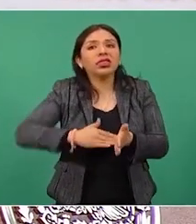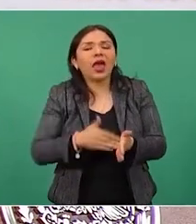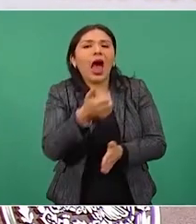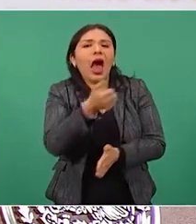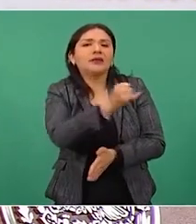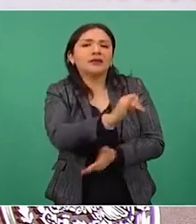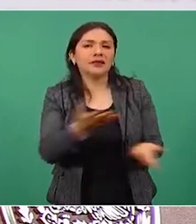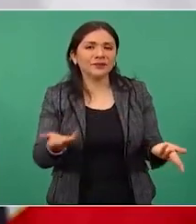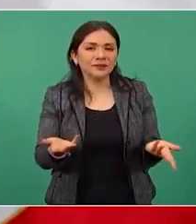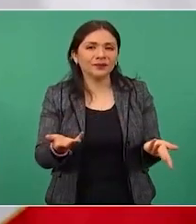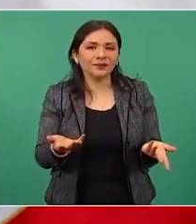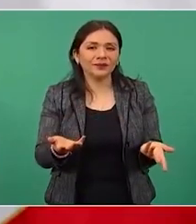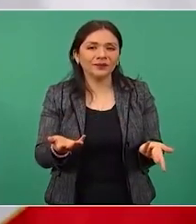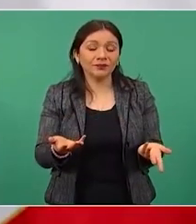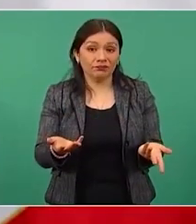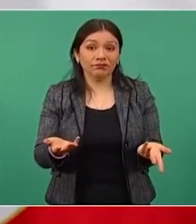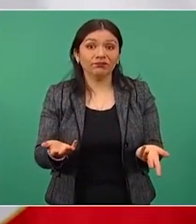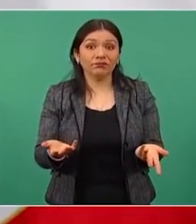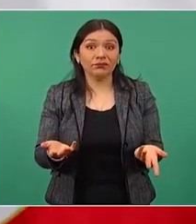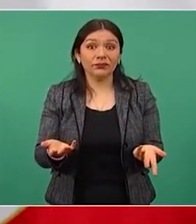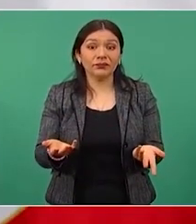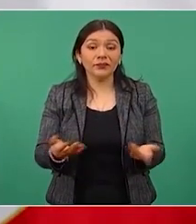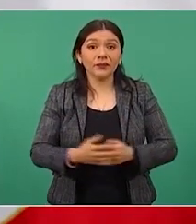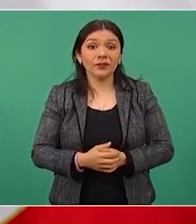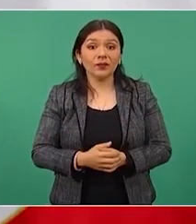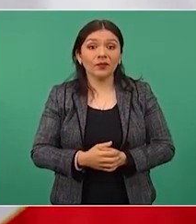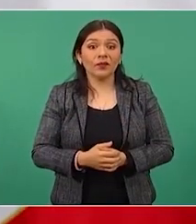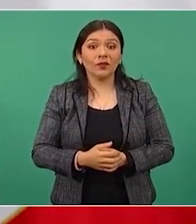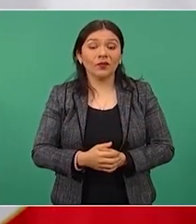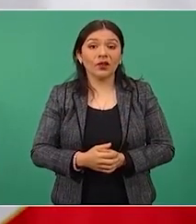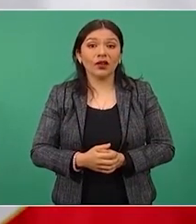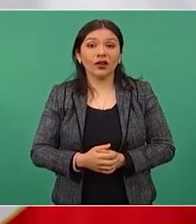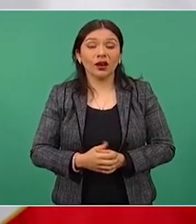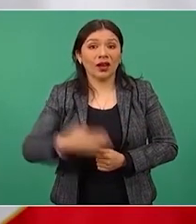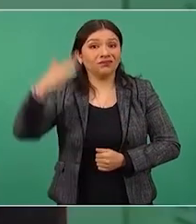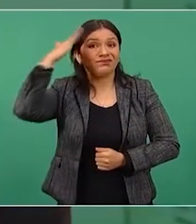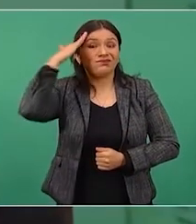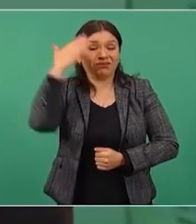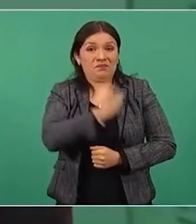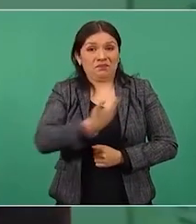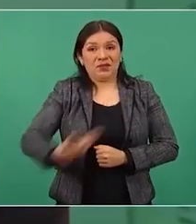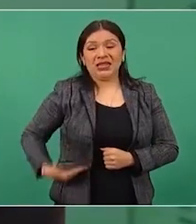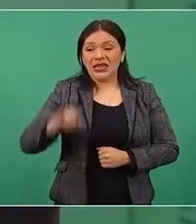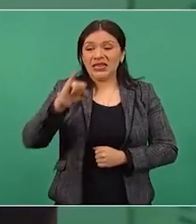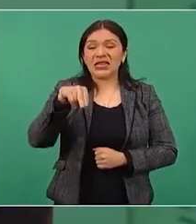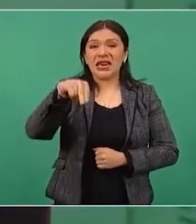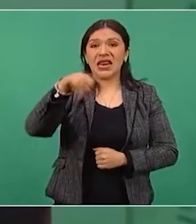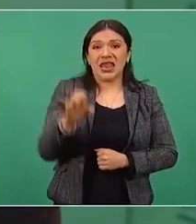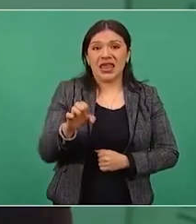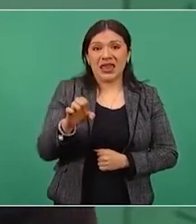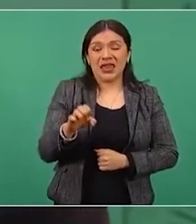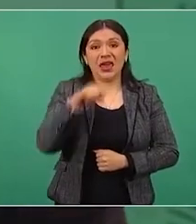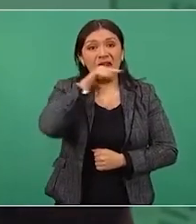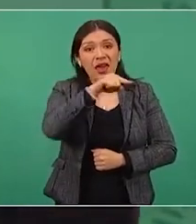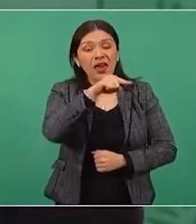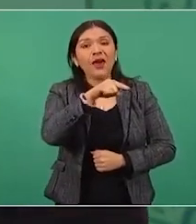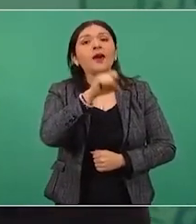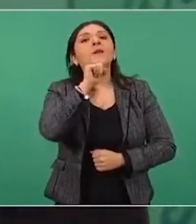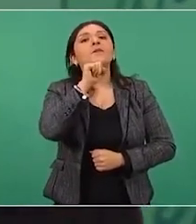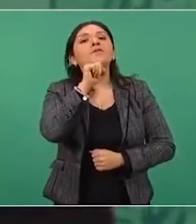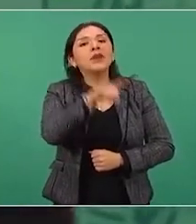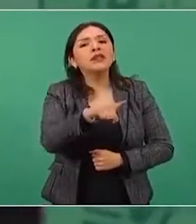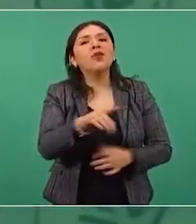El presidente del INE era el comentarista